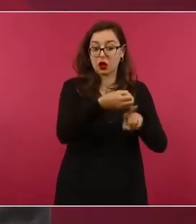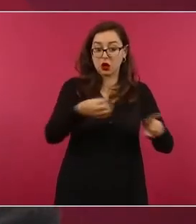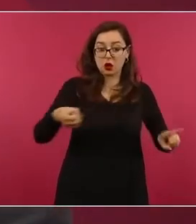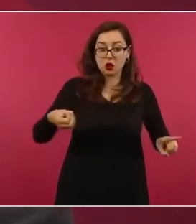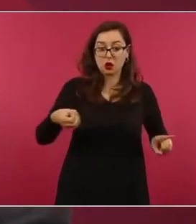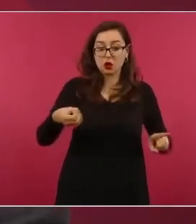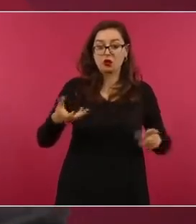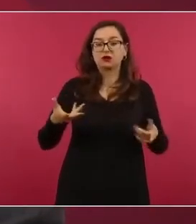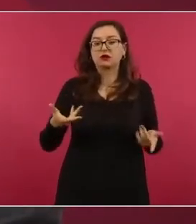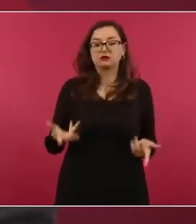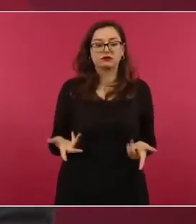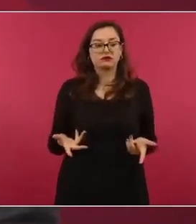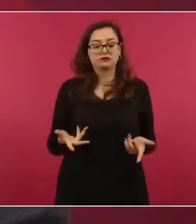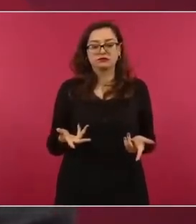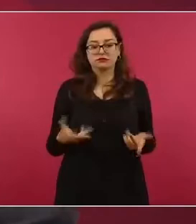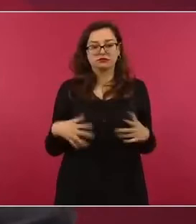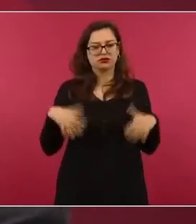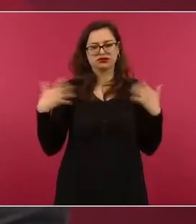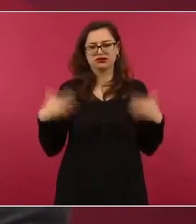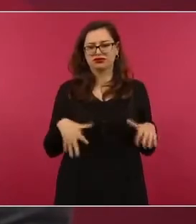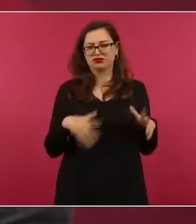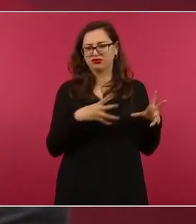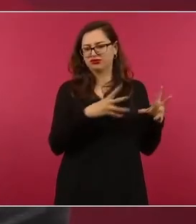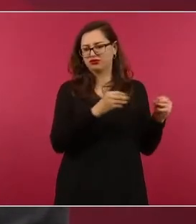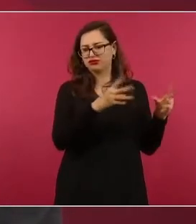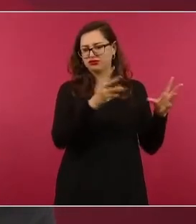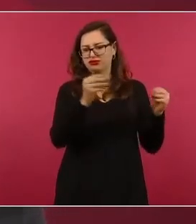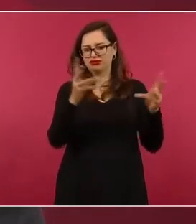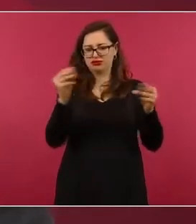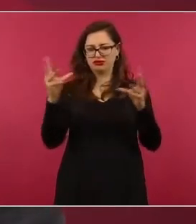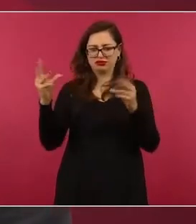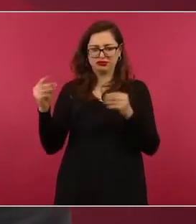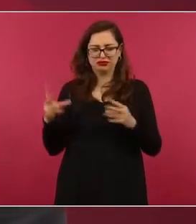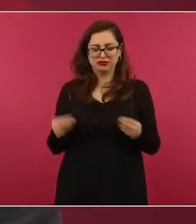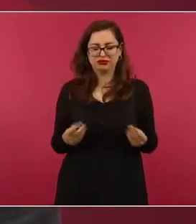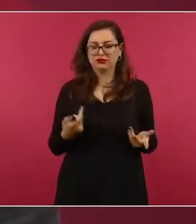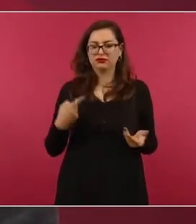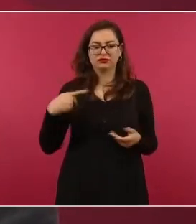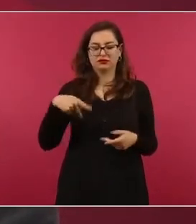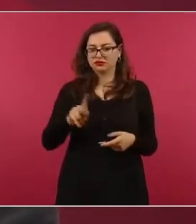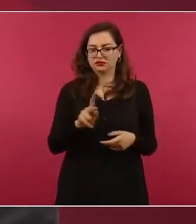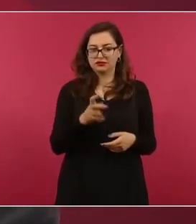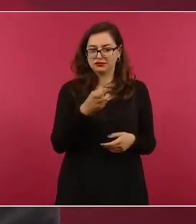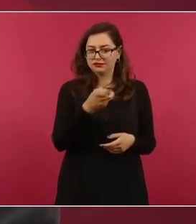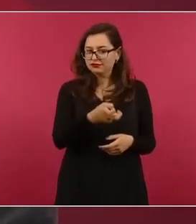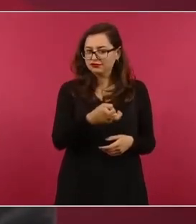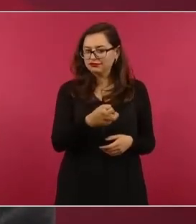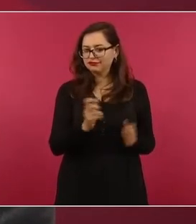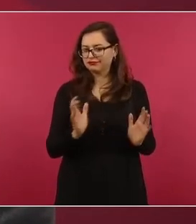Por muchos, no sé, pero esto no es normal.